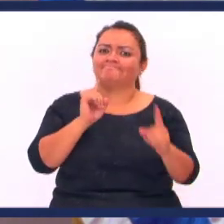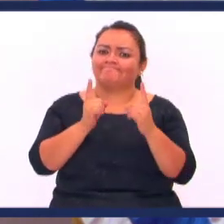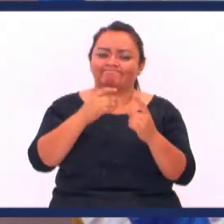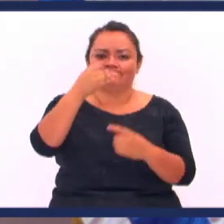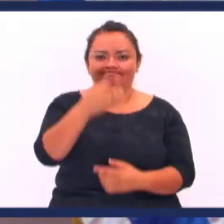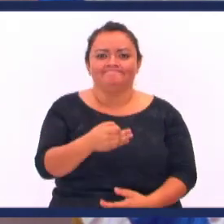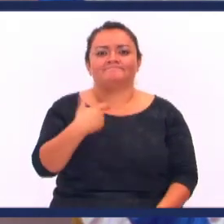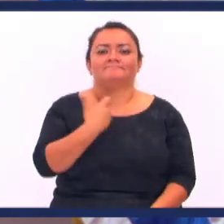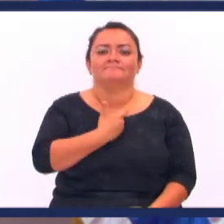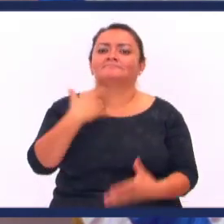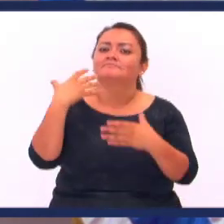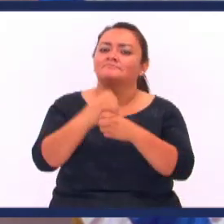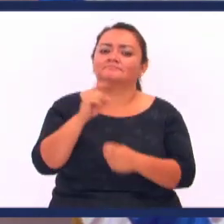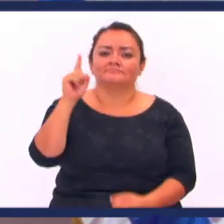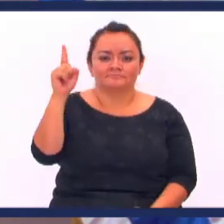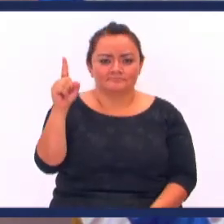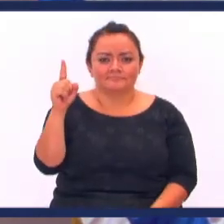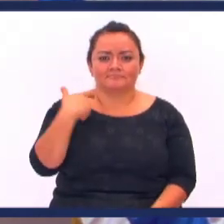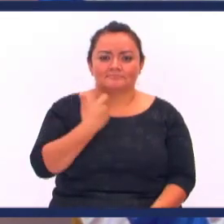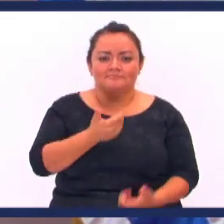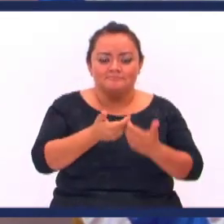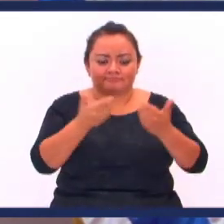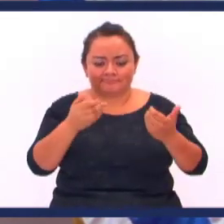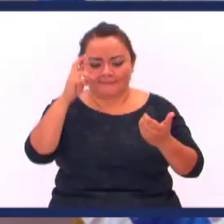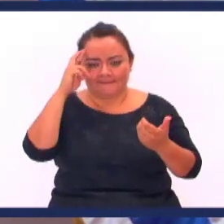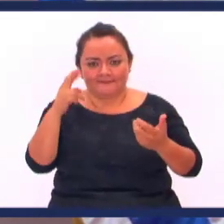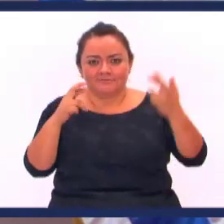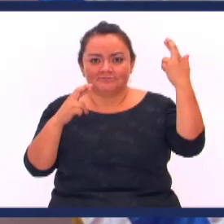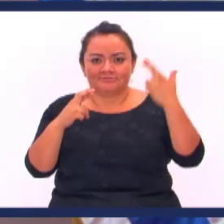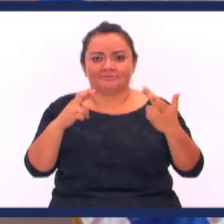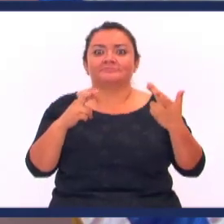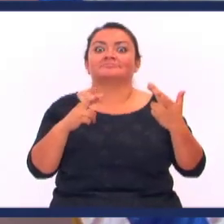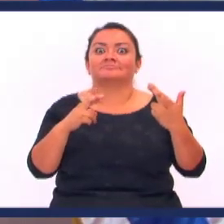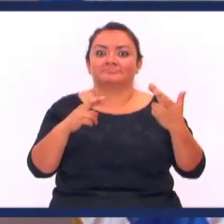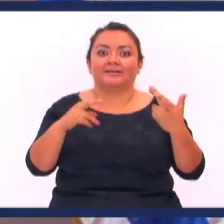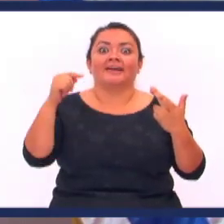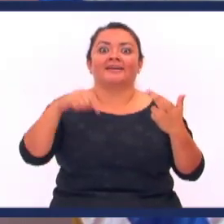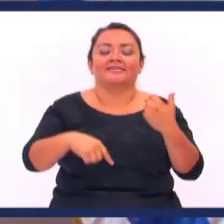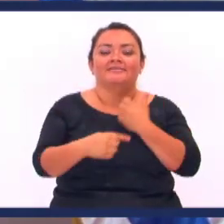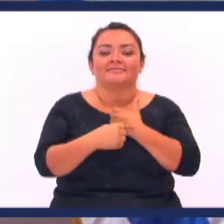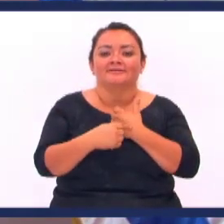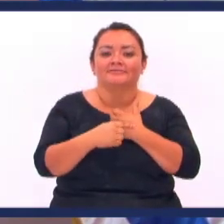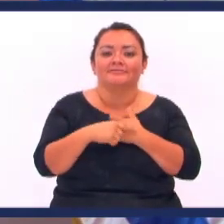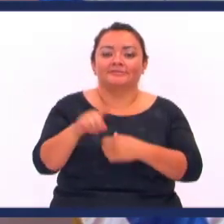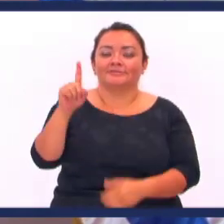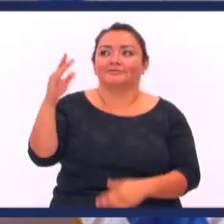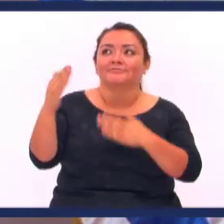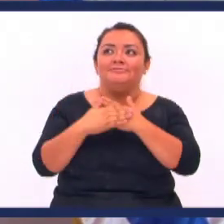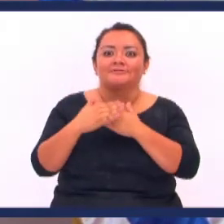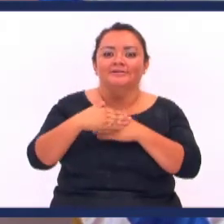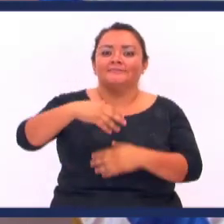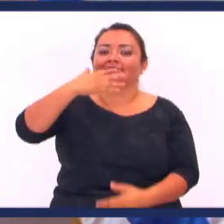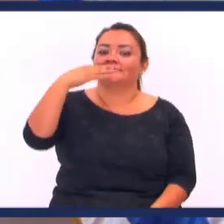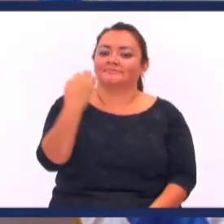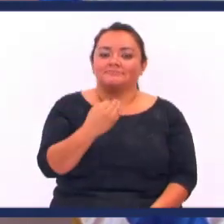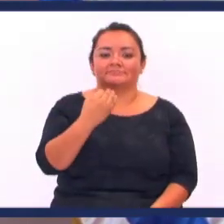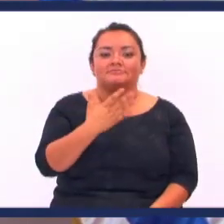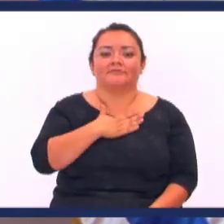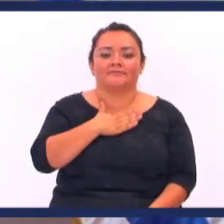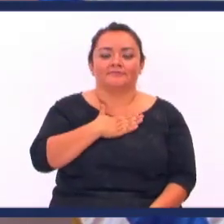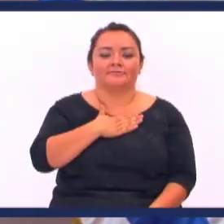carácter Tengamos confianza Separemos los buenos De los malos Porque el día Que el Señor Nos llame Ciertamente